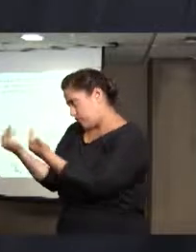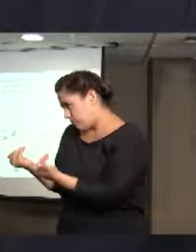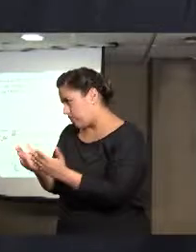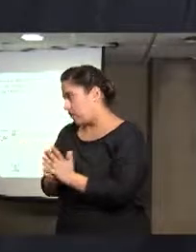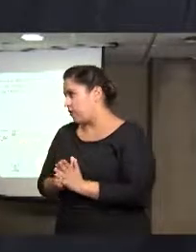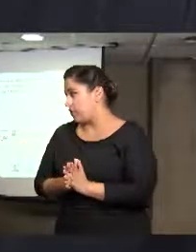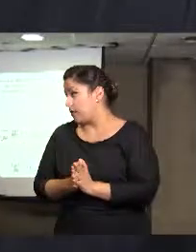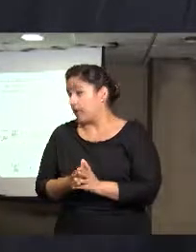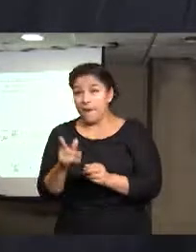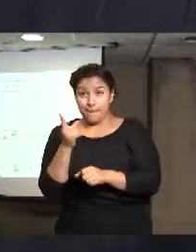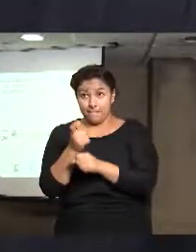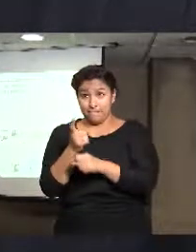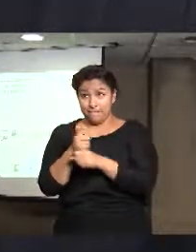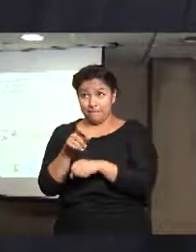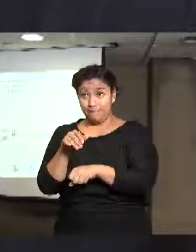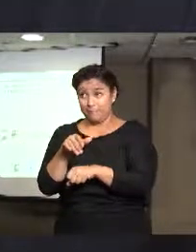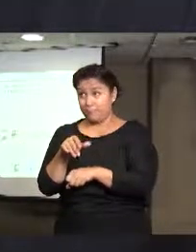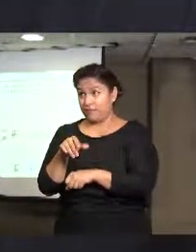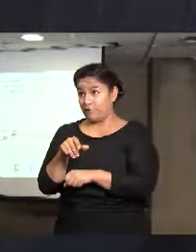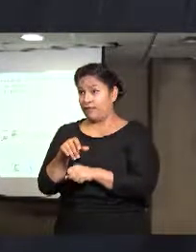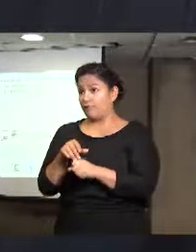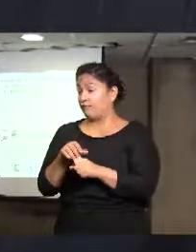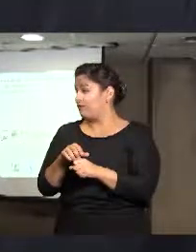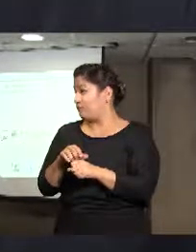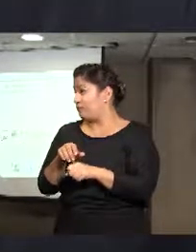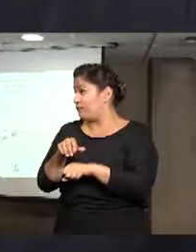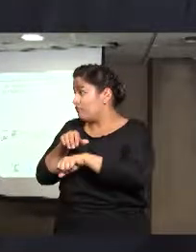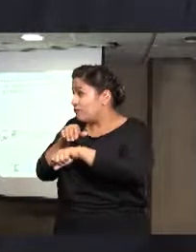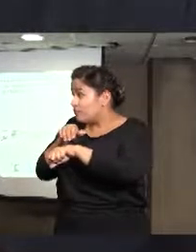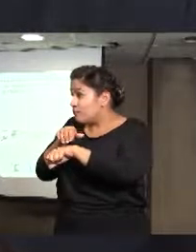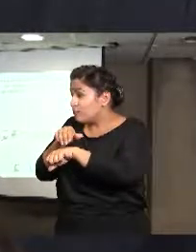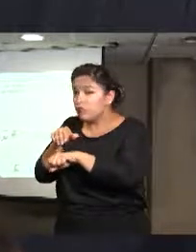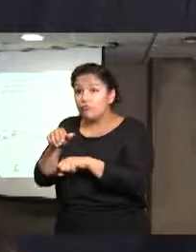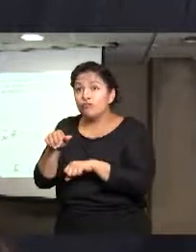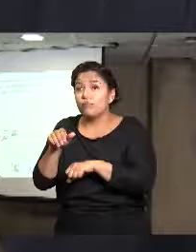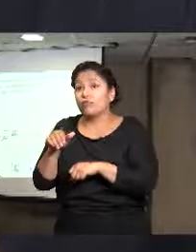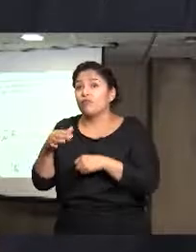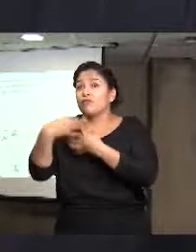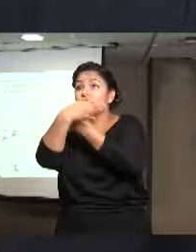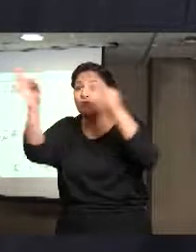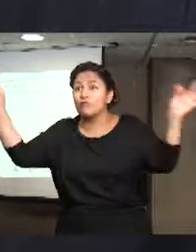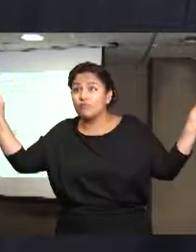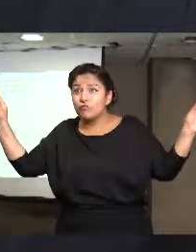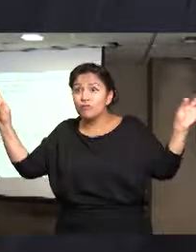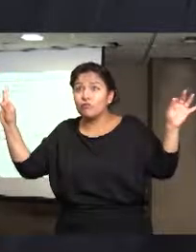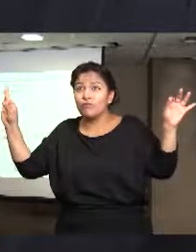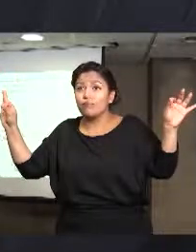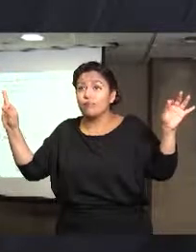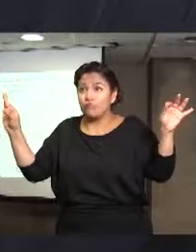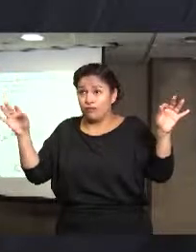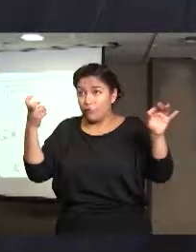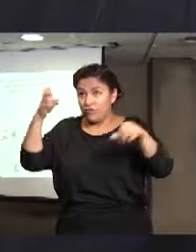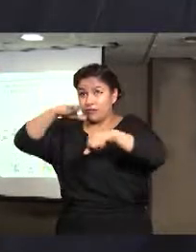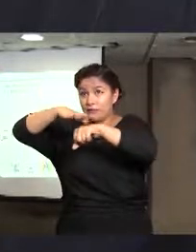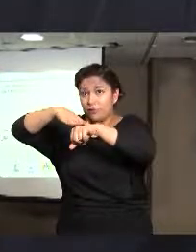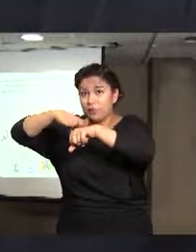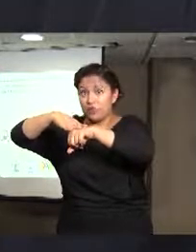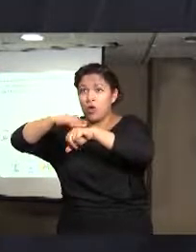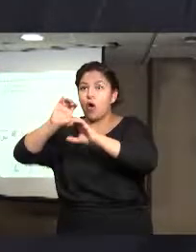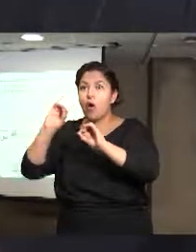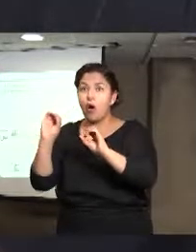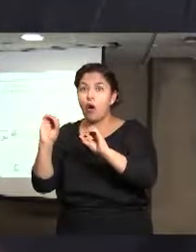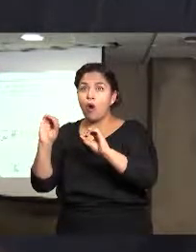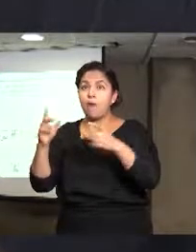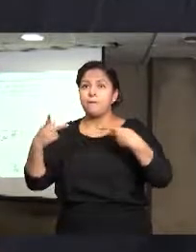primero los datos, ¿no? Los datos de la jornada. Los datos de trata,